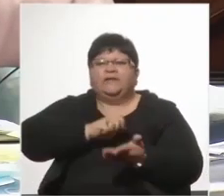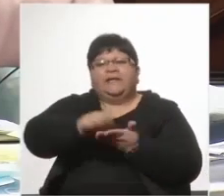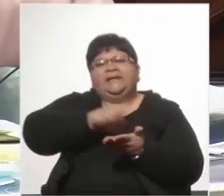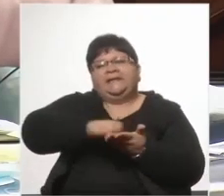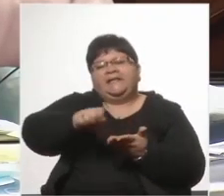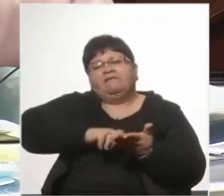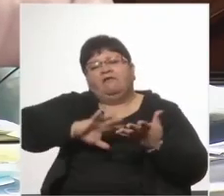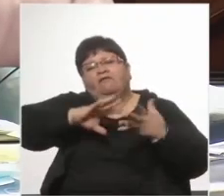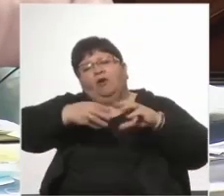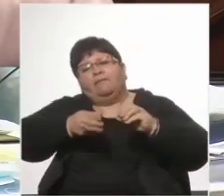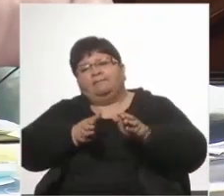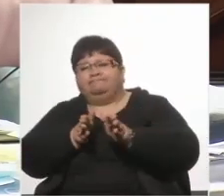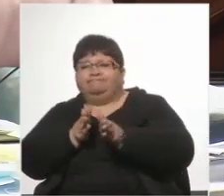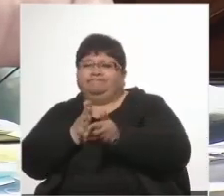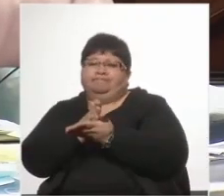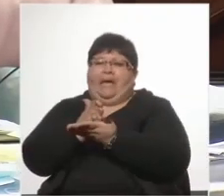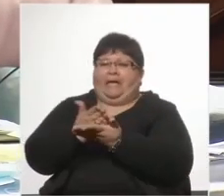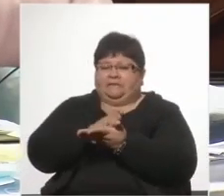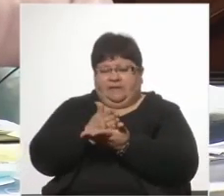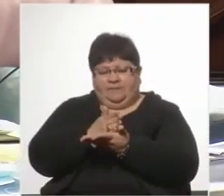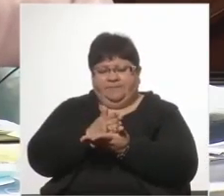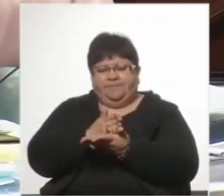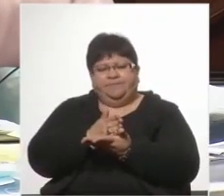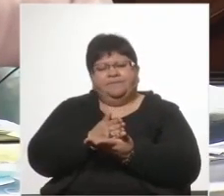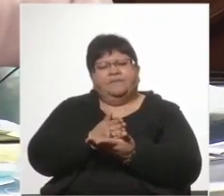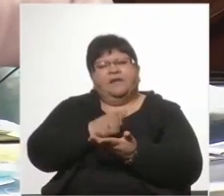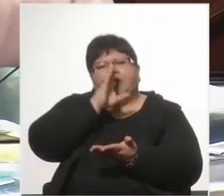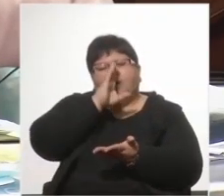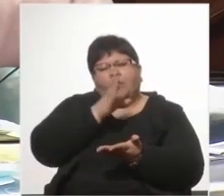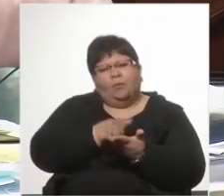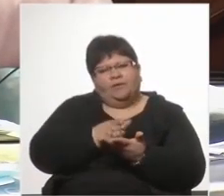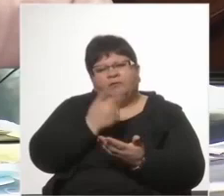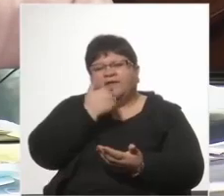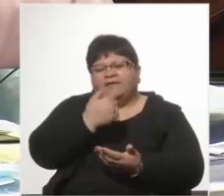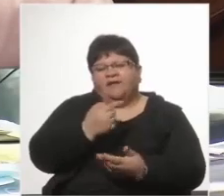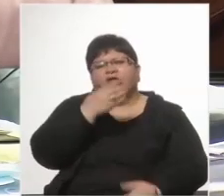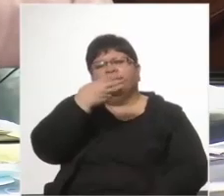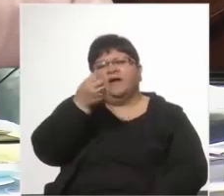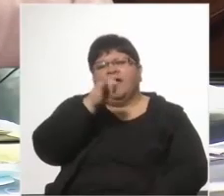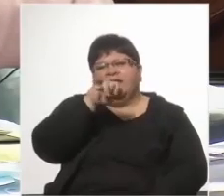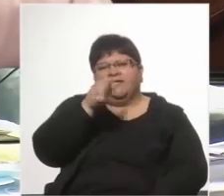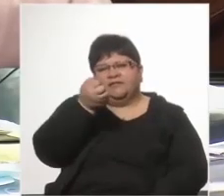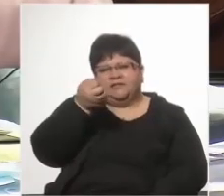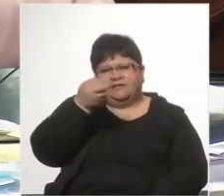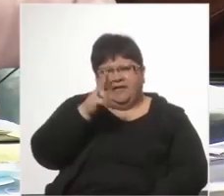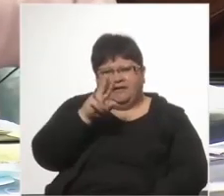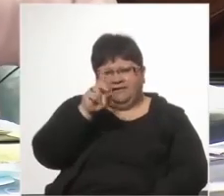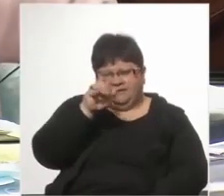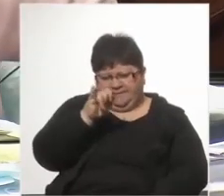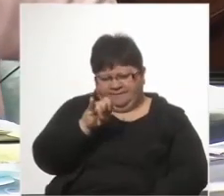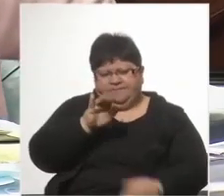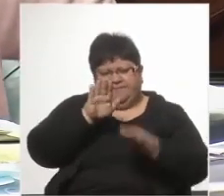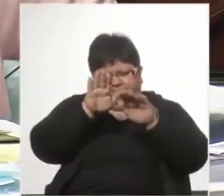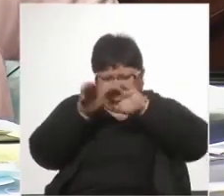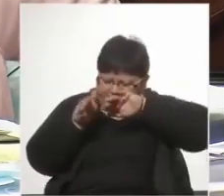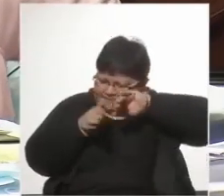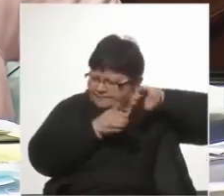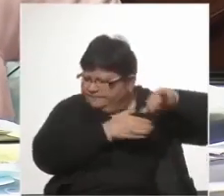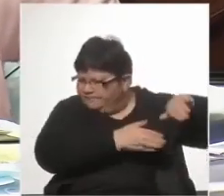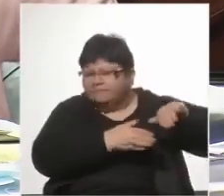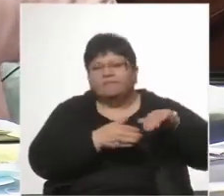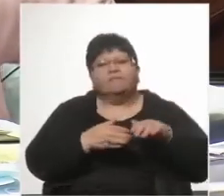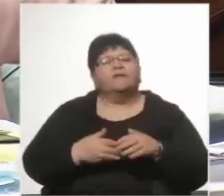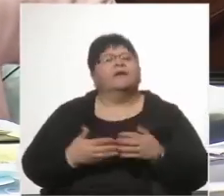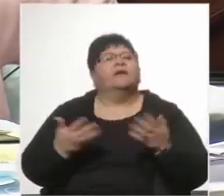me refiero a las últimas manifestaciones del senador Bayardi. Punto y aparte. Un